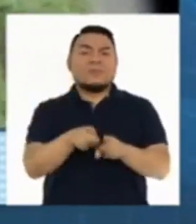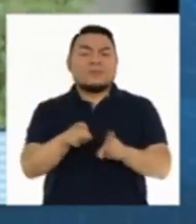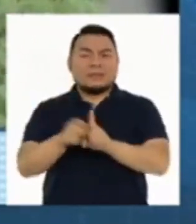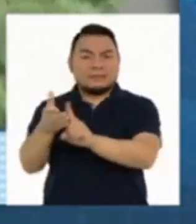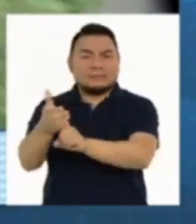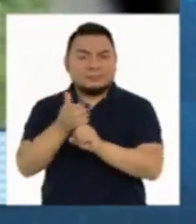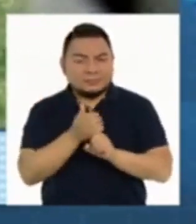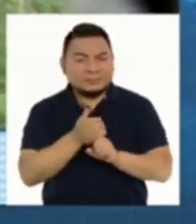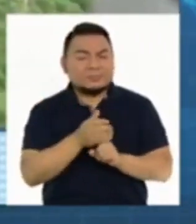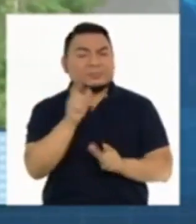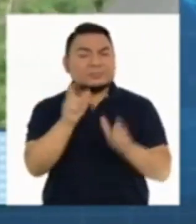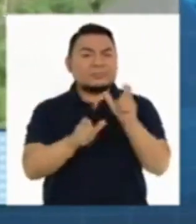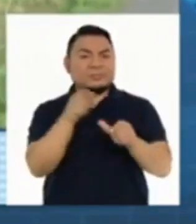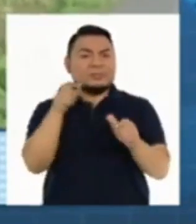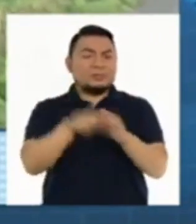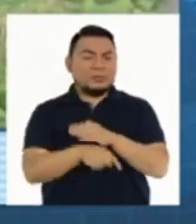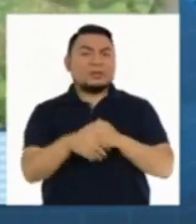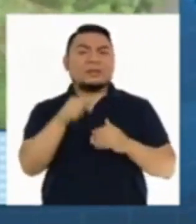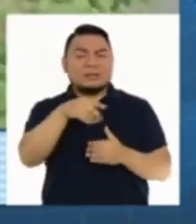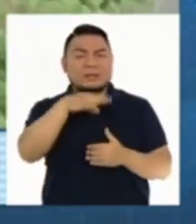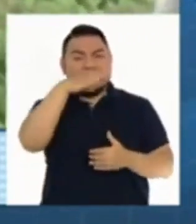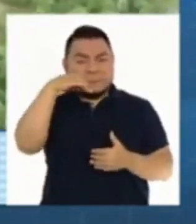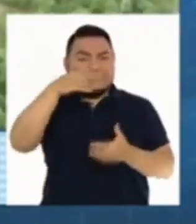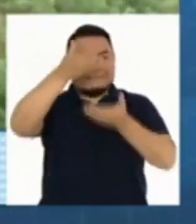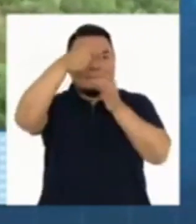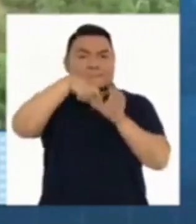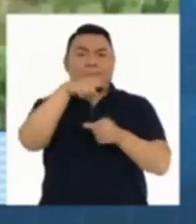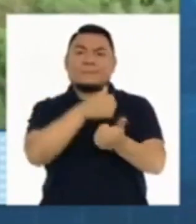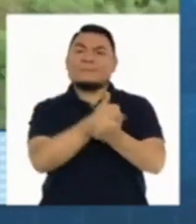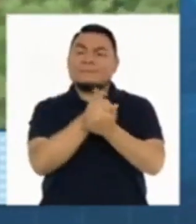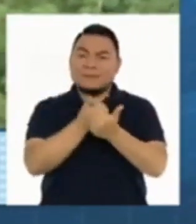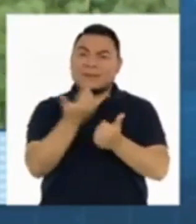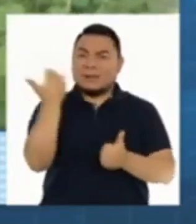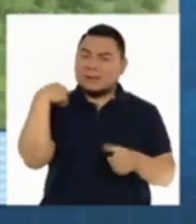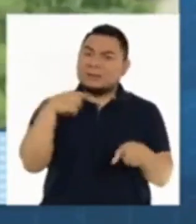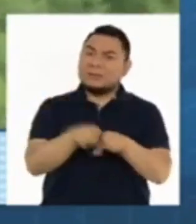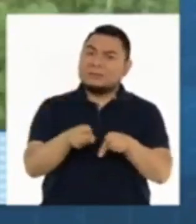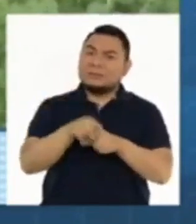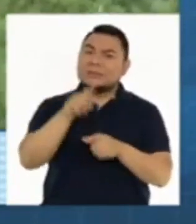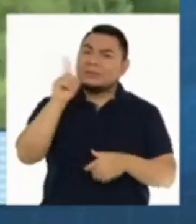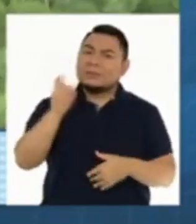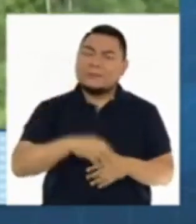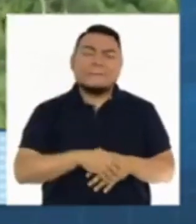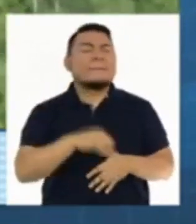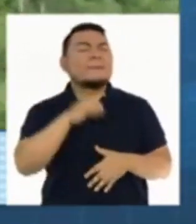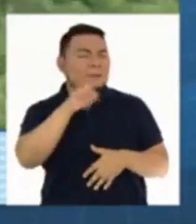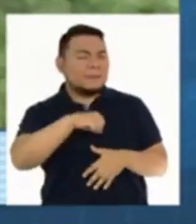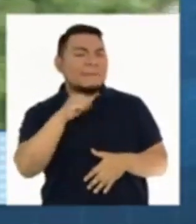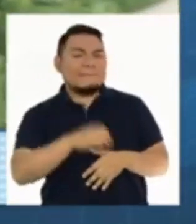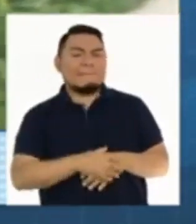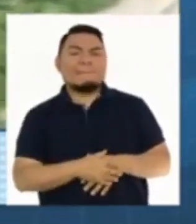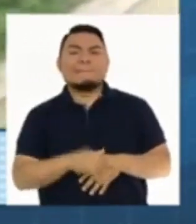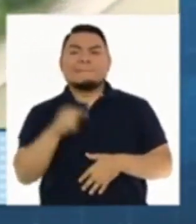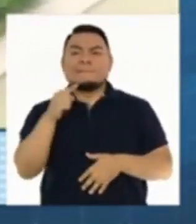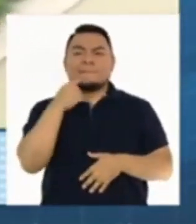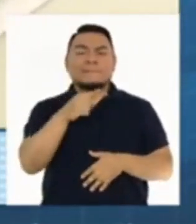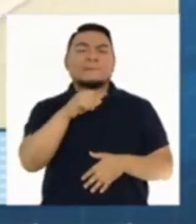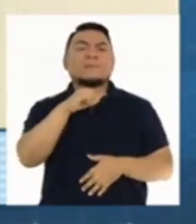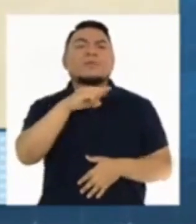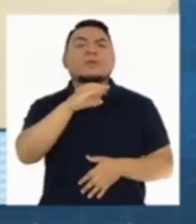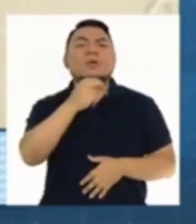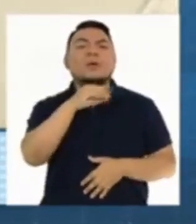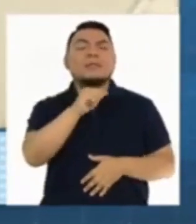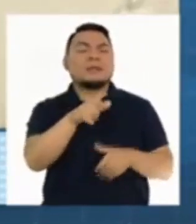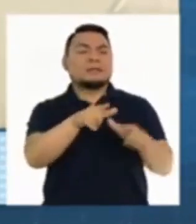asesinato de personas también por parte de narcoterroristas en Ayacucho. Sí, efectivamente ha sido en Pucacolpa,